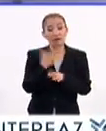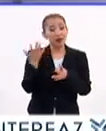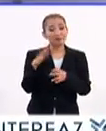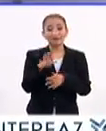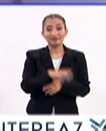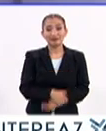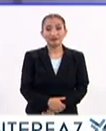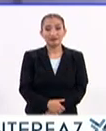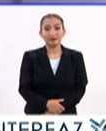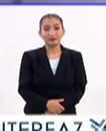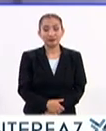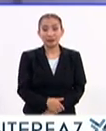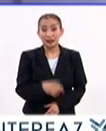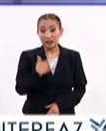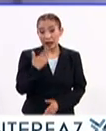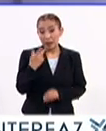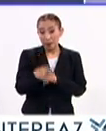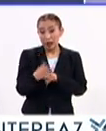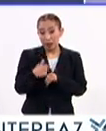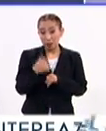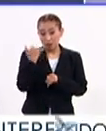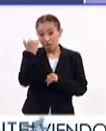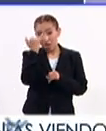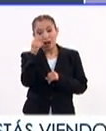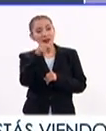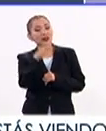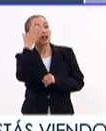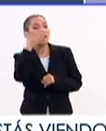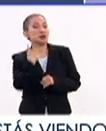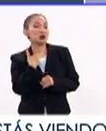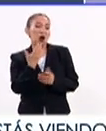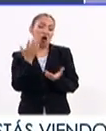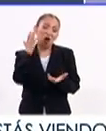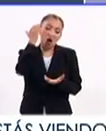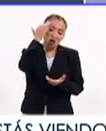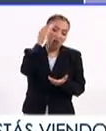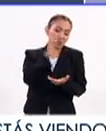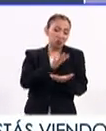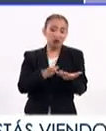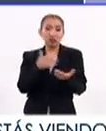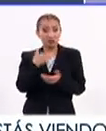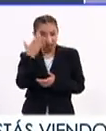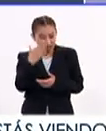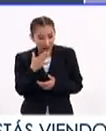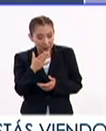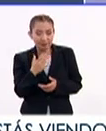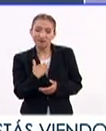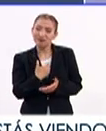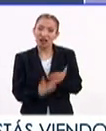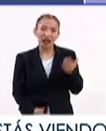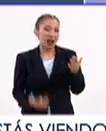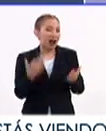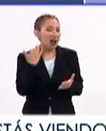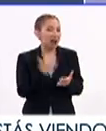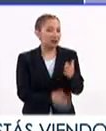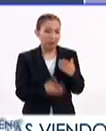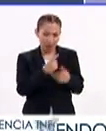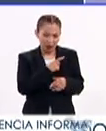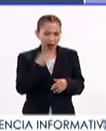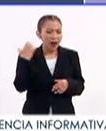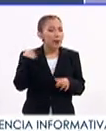los esquemas. Cambia todo y tiene algunos riesgos. El espejismo de creer que sabemos muchas cosas y no sabemos nada. Necesitamos sí tener bases